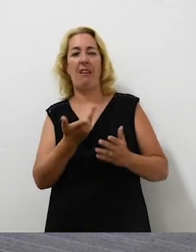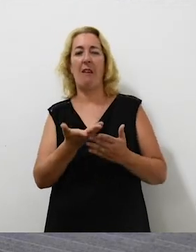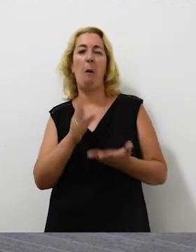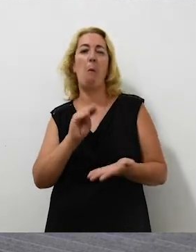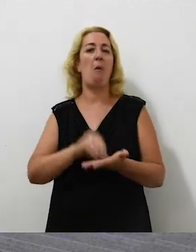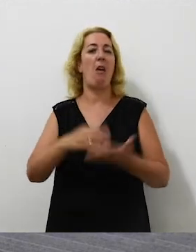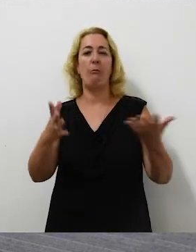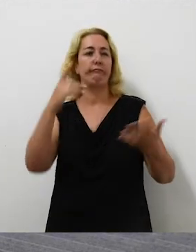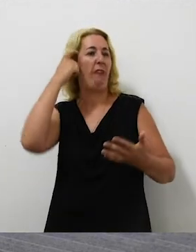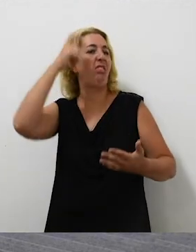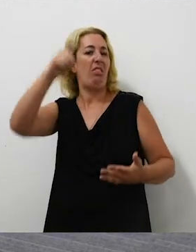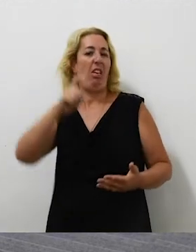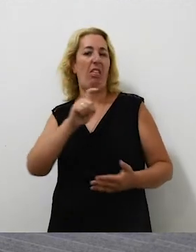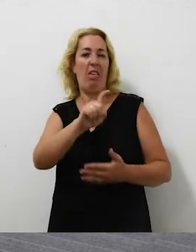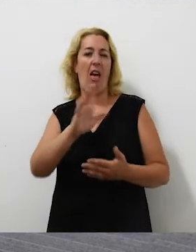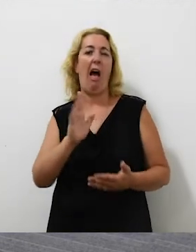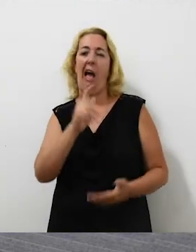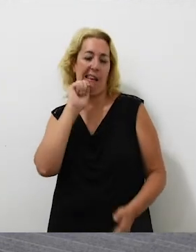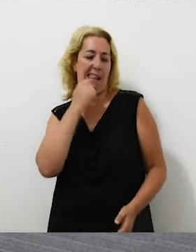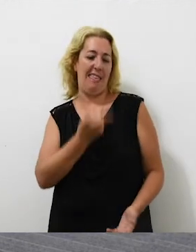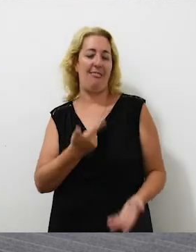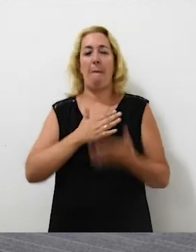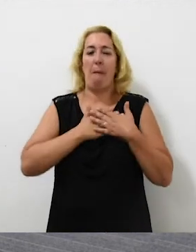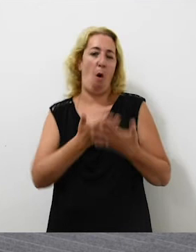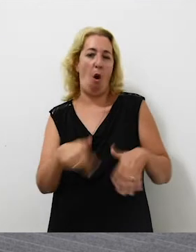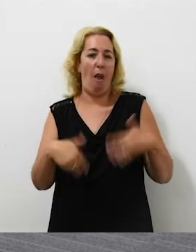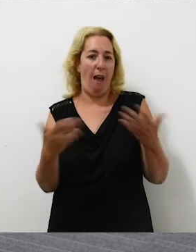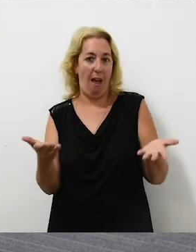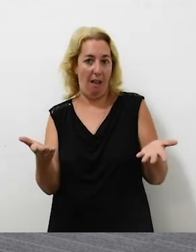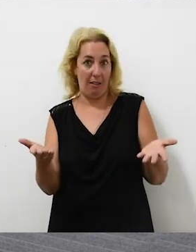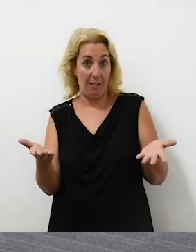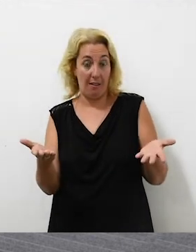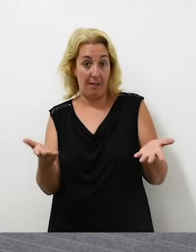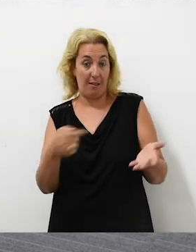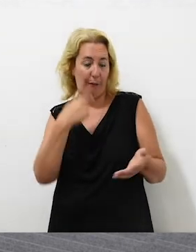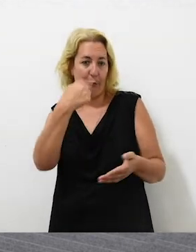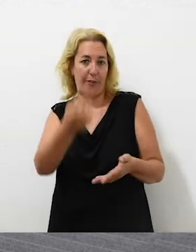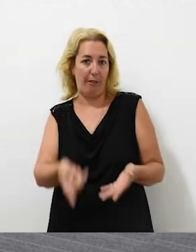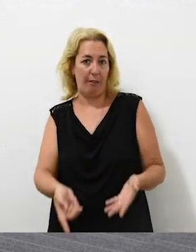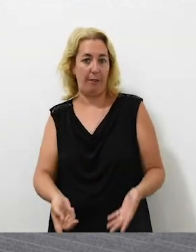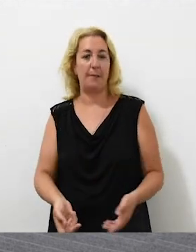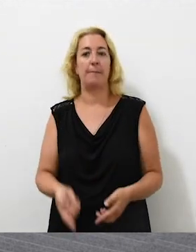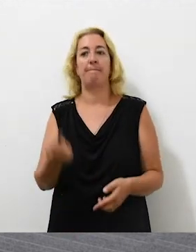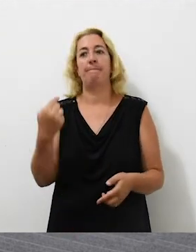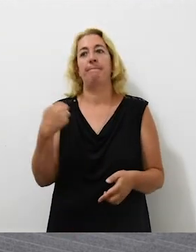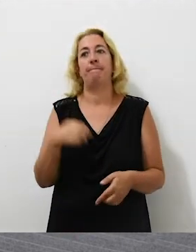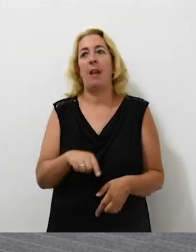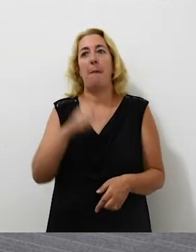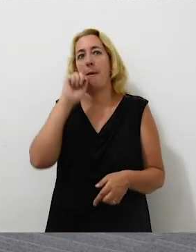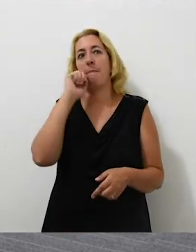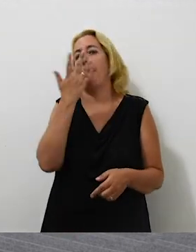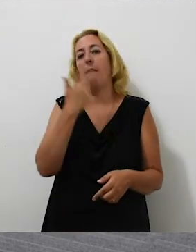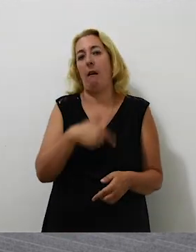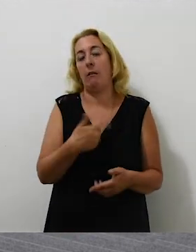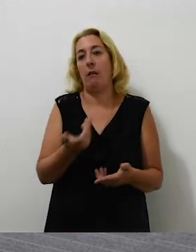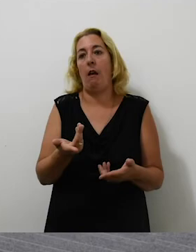Te pones linda, mi amor, claro. O a alguno se saca. Sí, a alguien. A un tipo le pones. A un